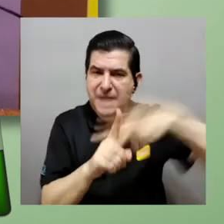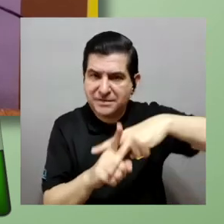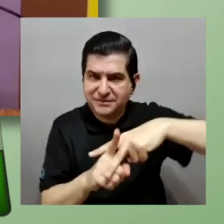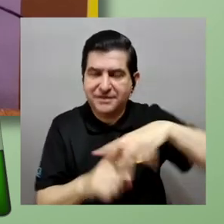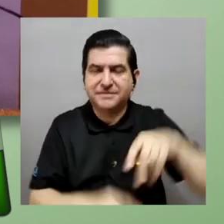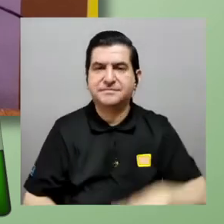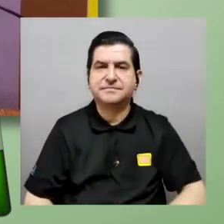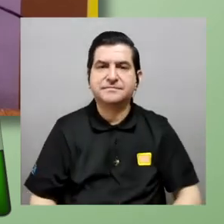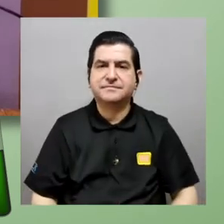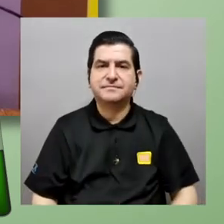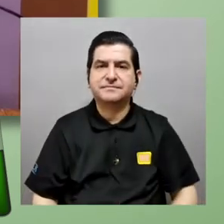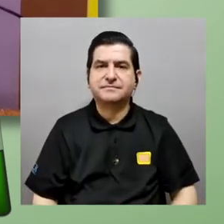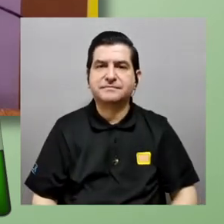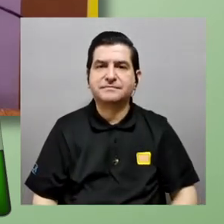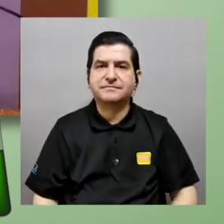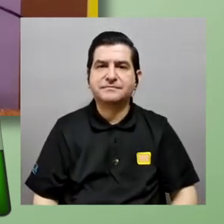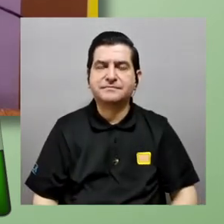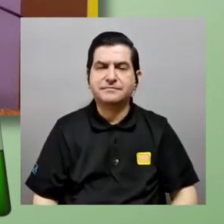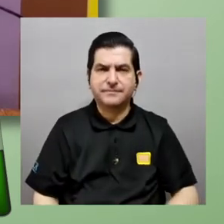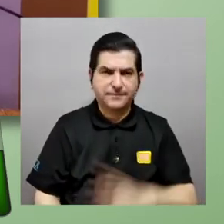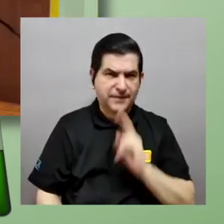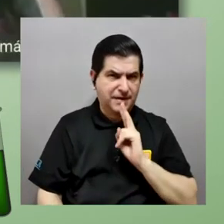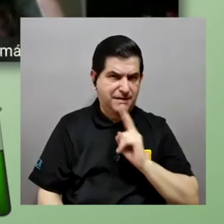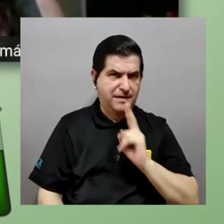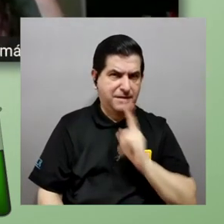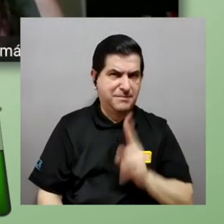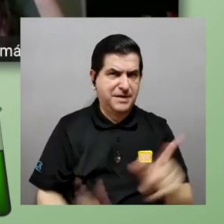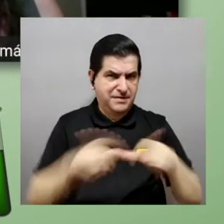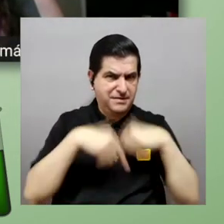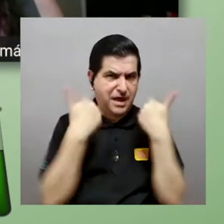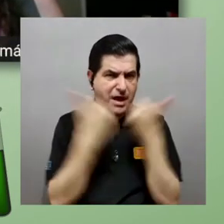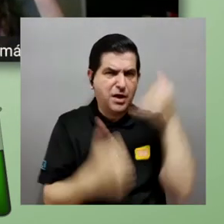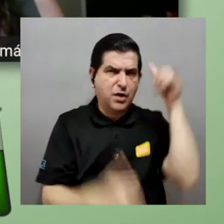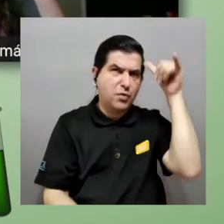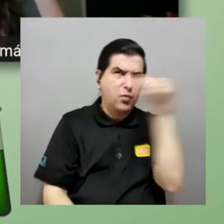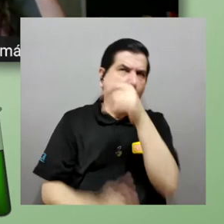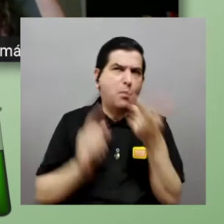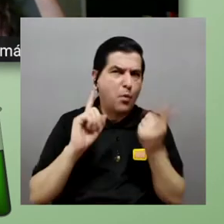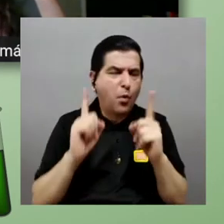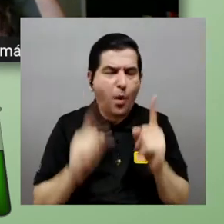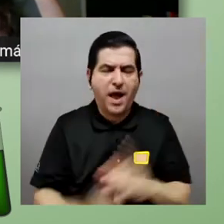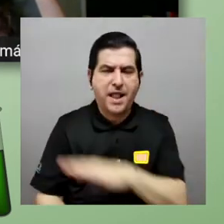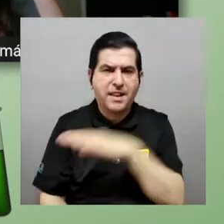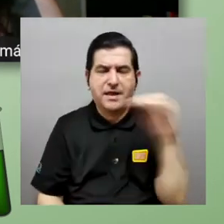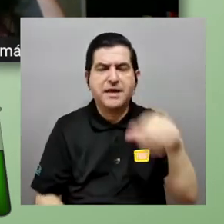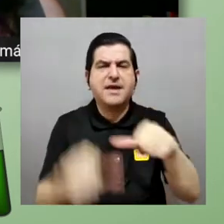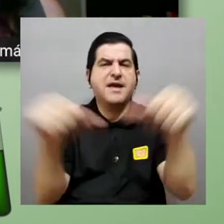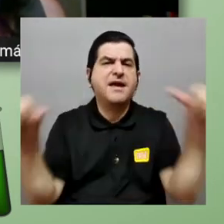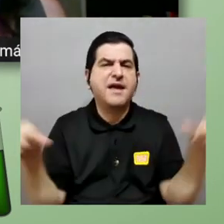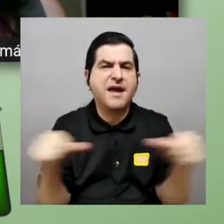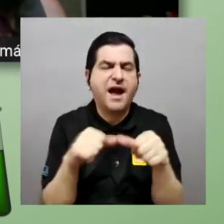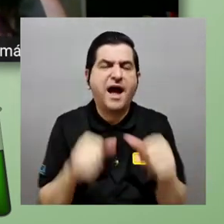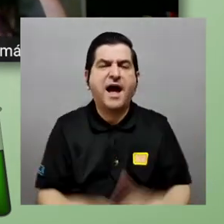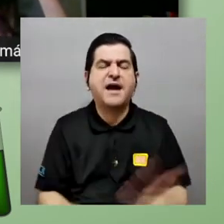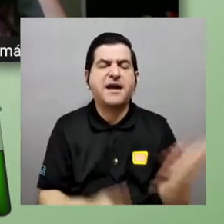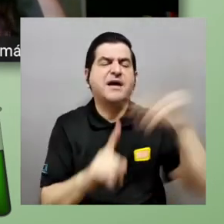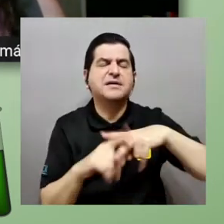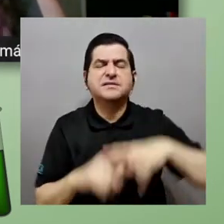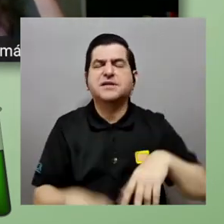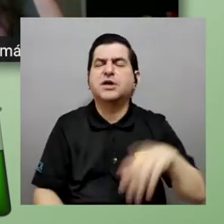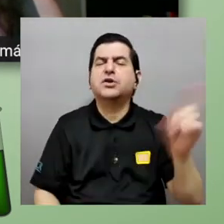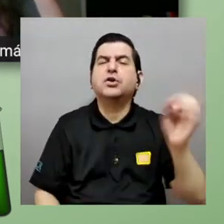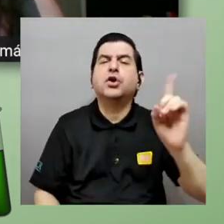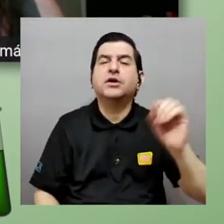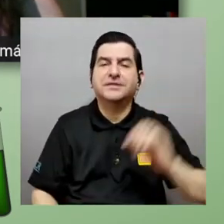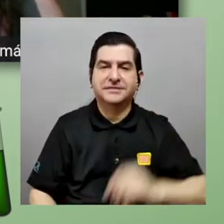práctica entonces cuáles son realmente conjuntos infinitos y en cuáles áreas se